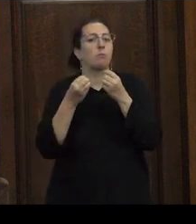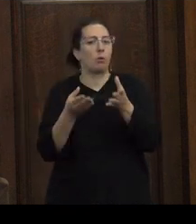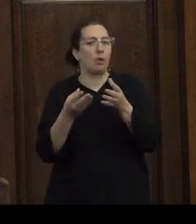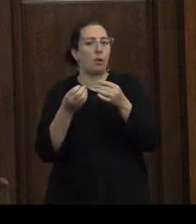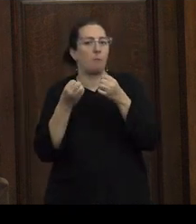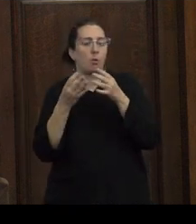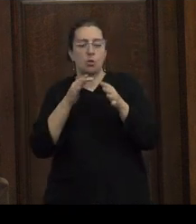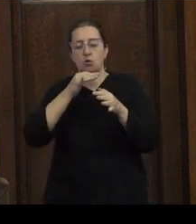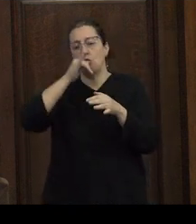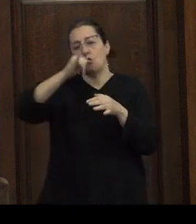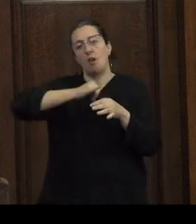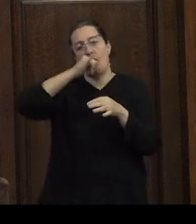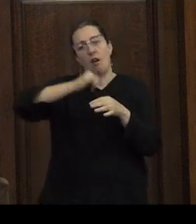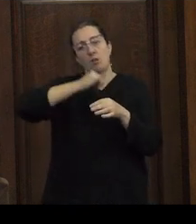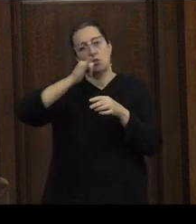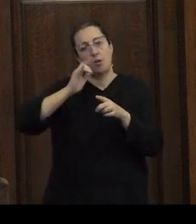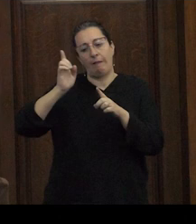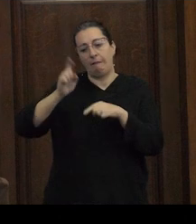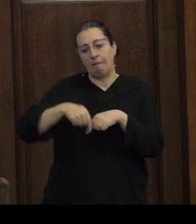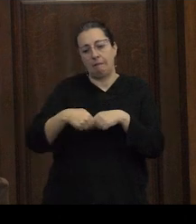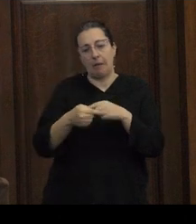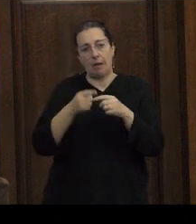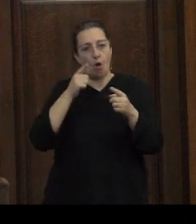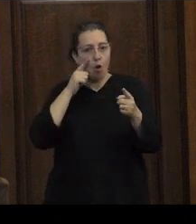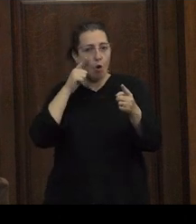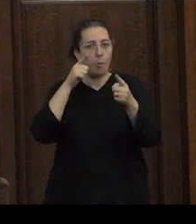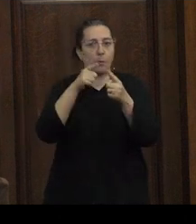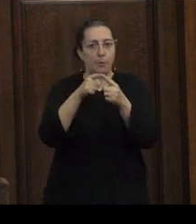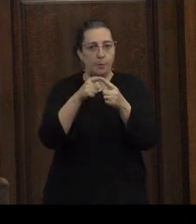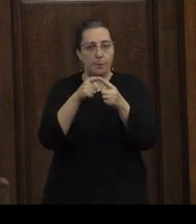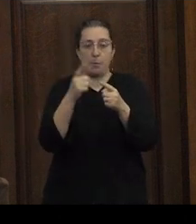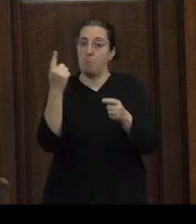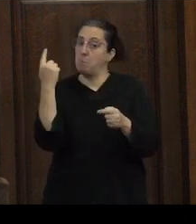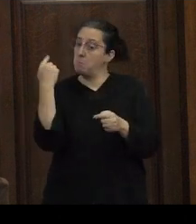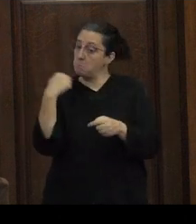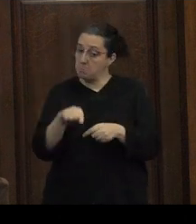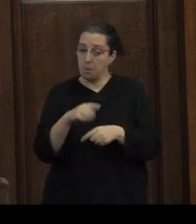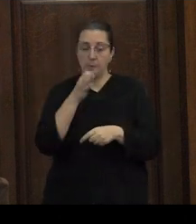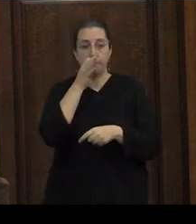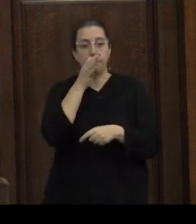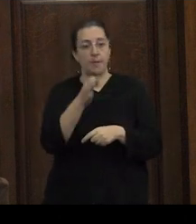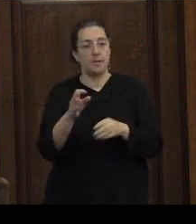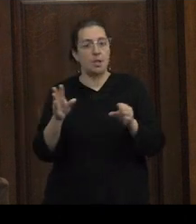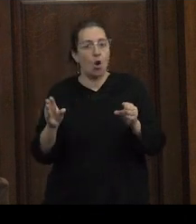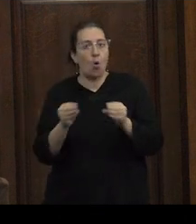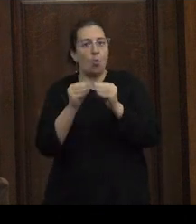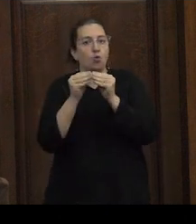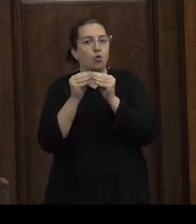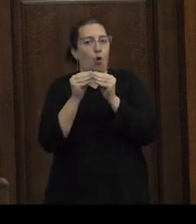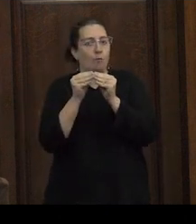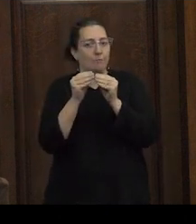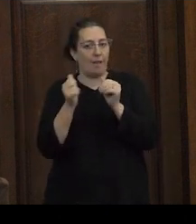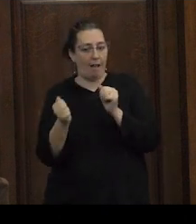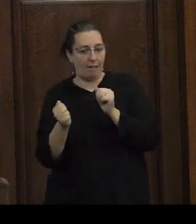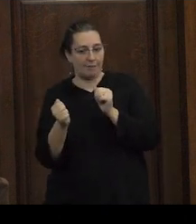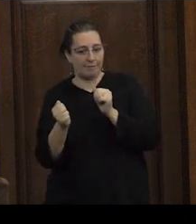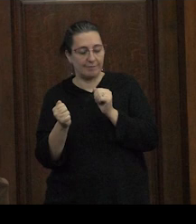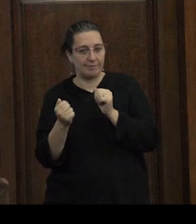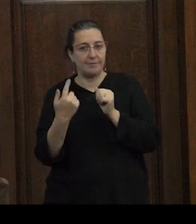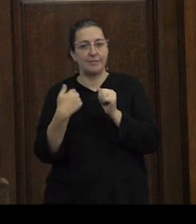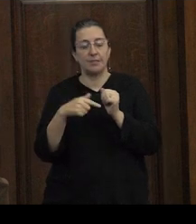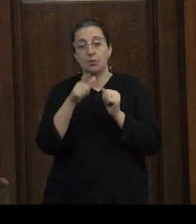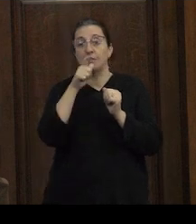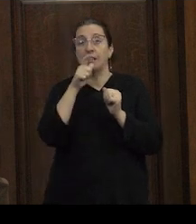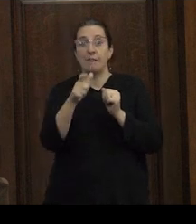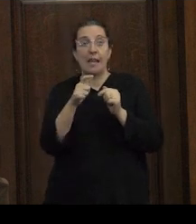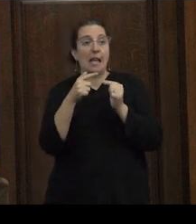convierten en narraciones de origen y finalidad en cambio en cambio junto a implica que